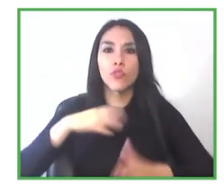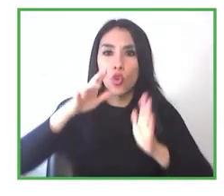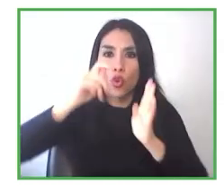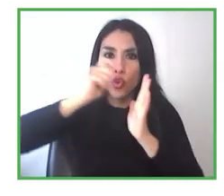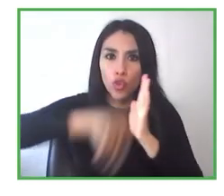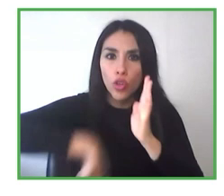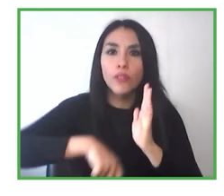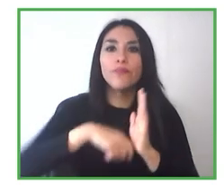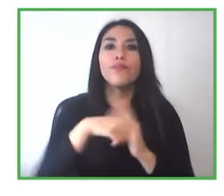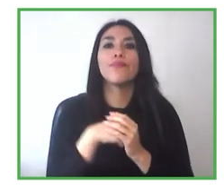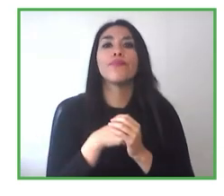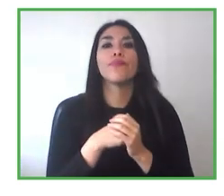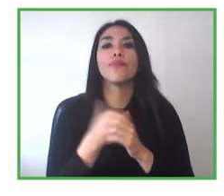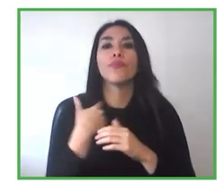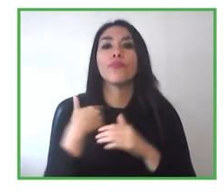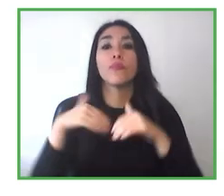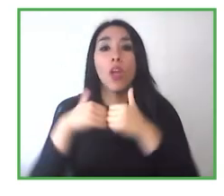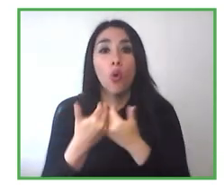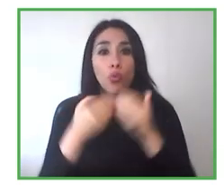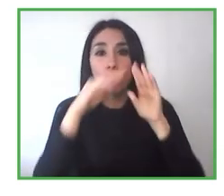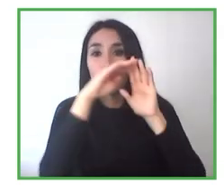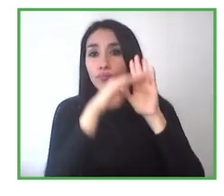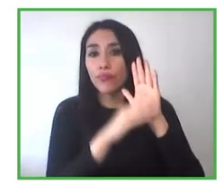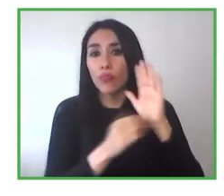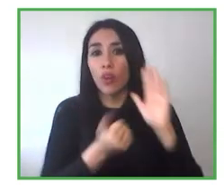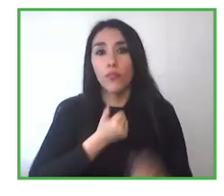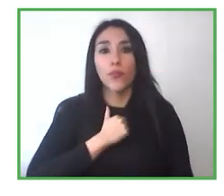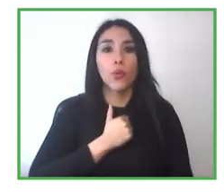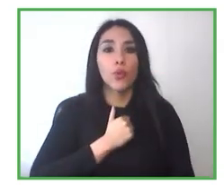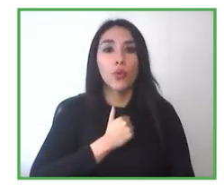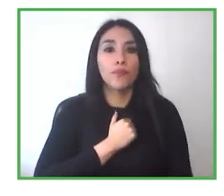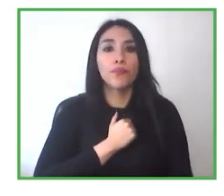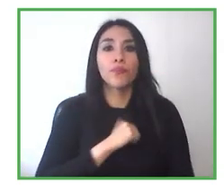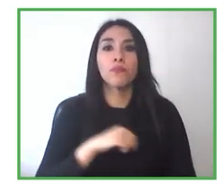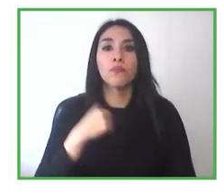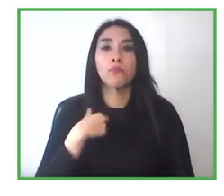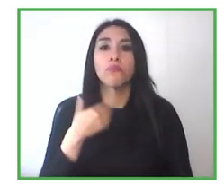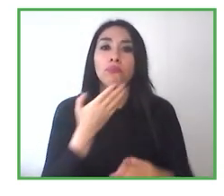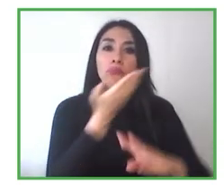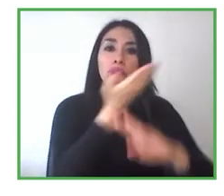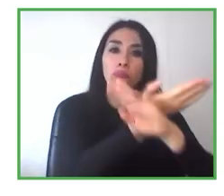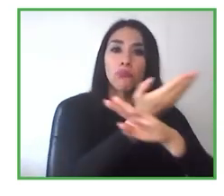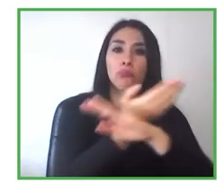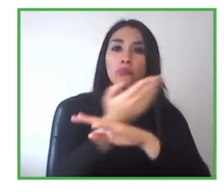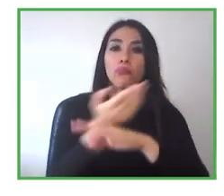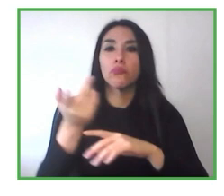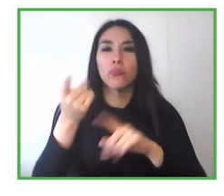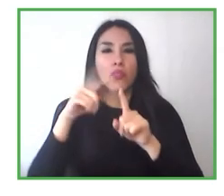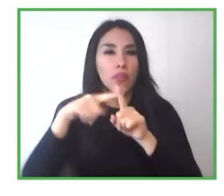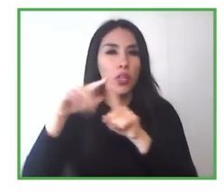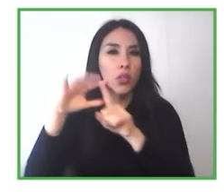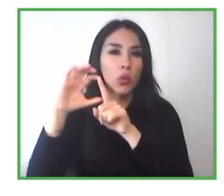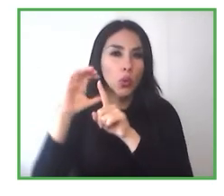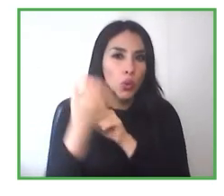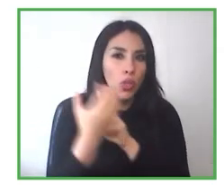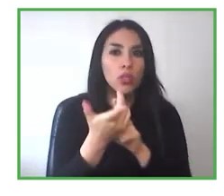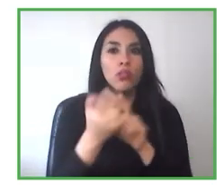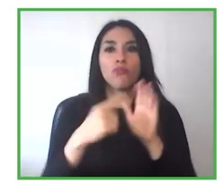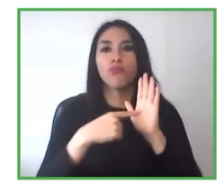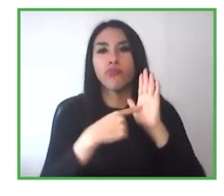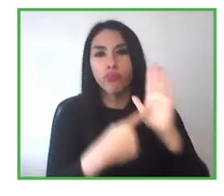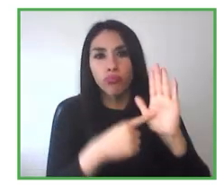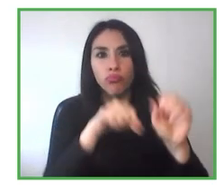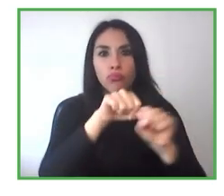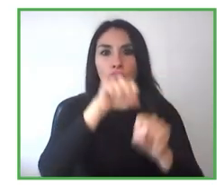Nosotras solicitamos también a la empresa un certificado de contratación, en el cual hay ciertas condiciones mínimas.